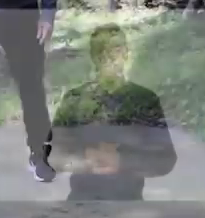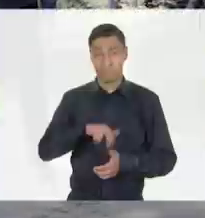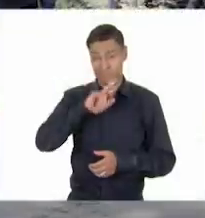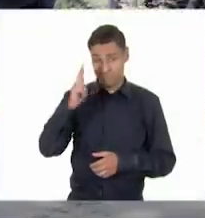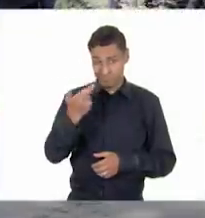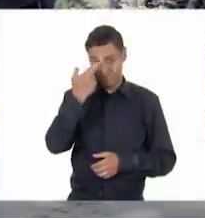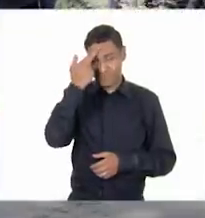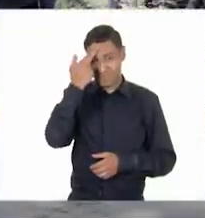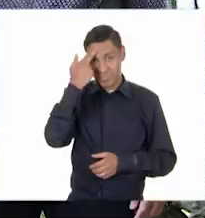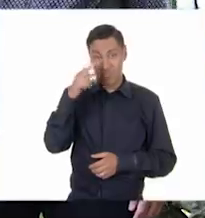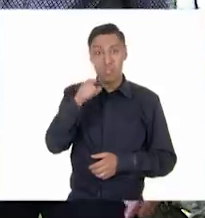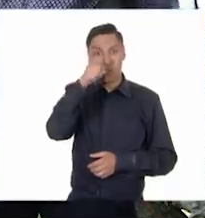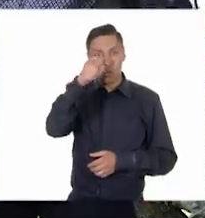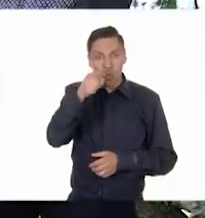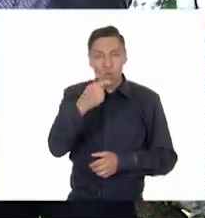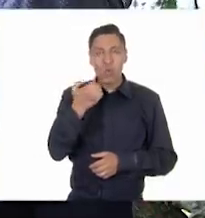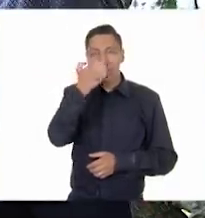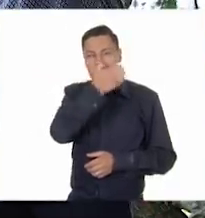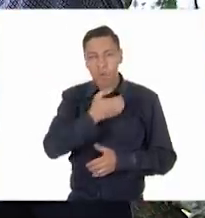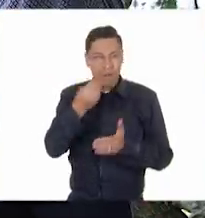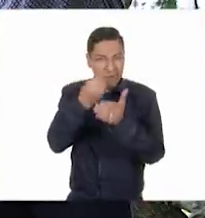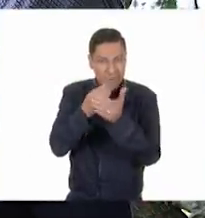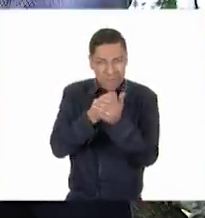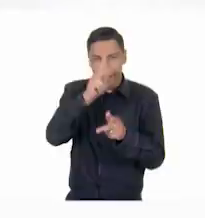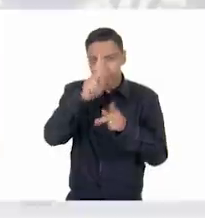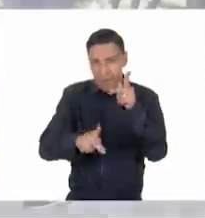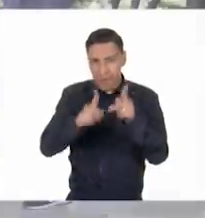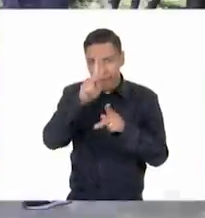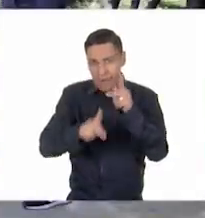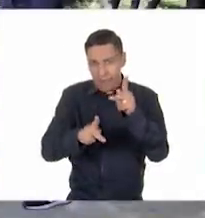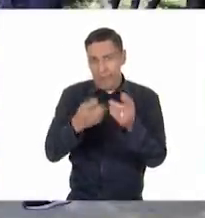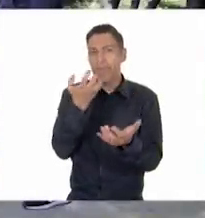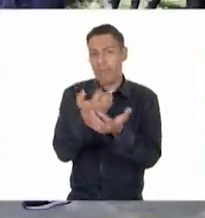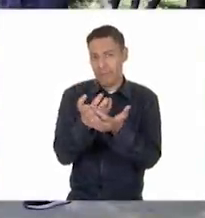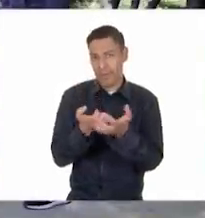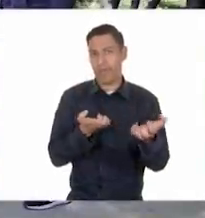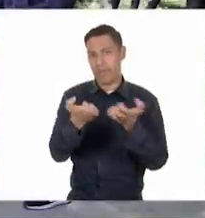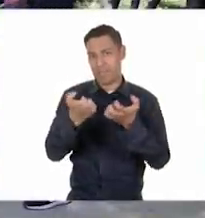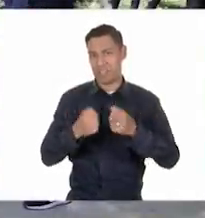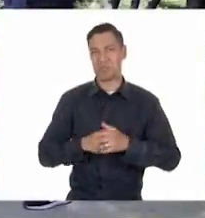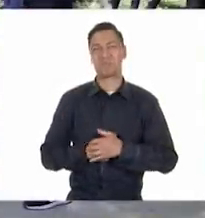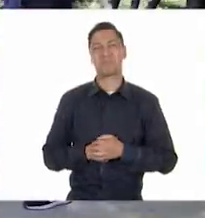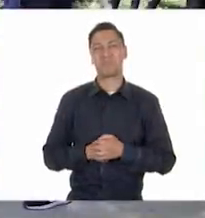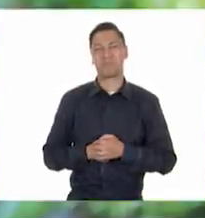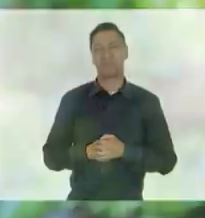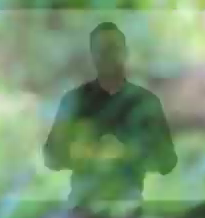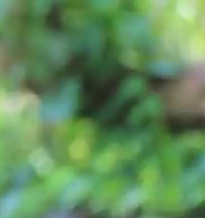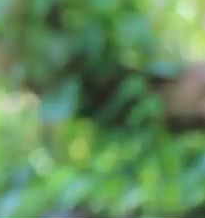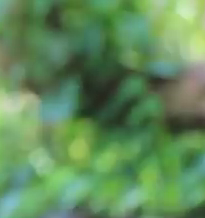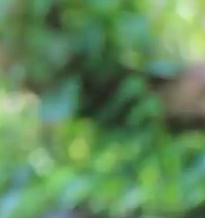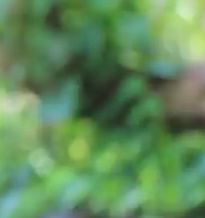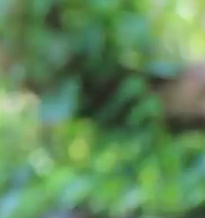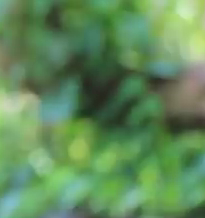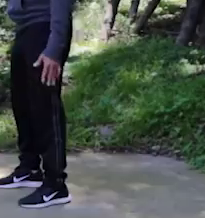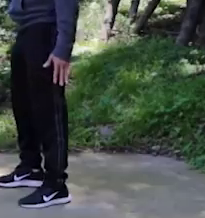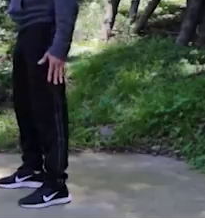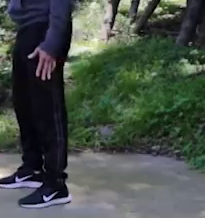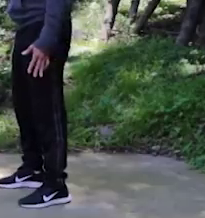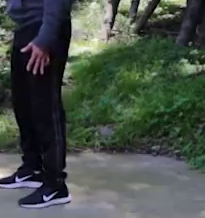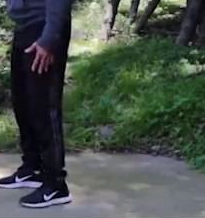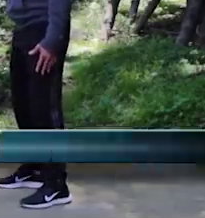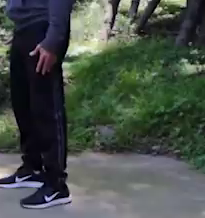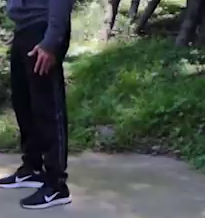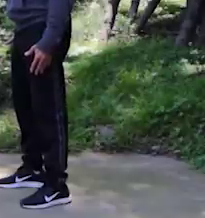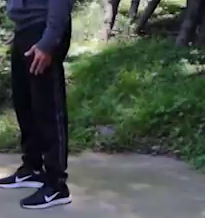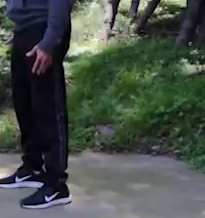Recuerda, entre clase y clase, activa tu cuerpo. En esta ocasión vamos a trabajar el tríceps. Vamos a